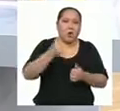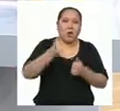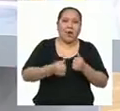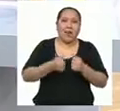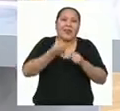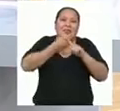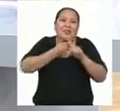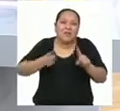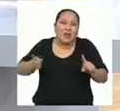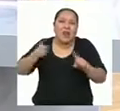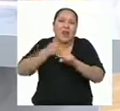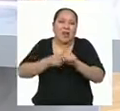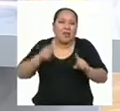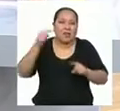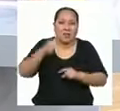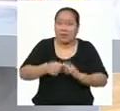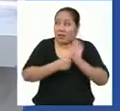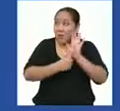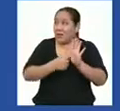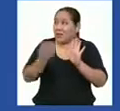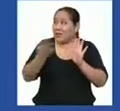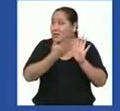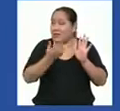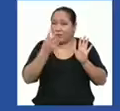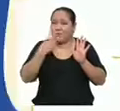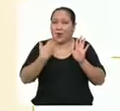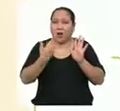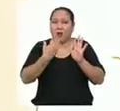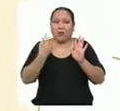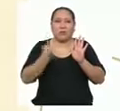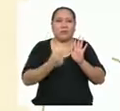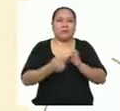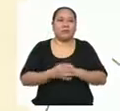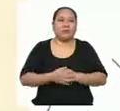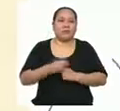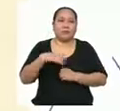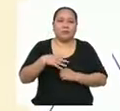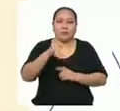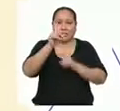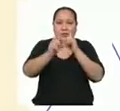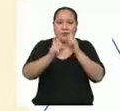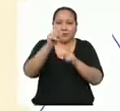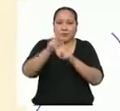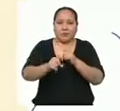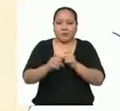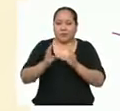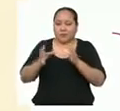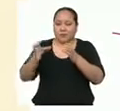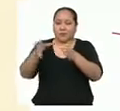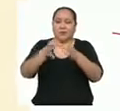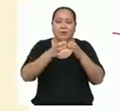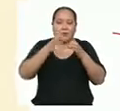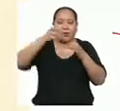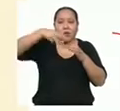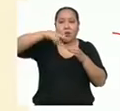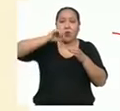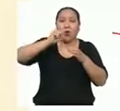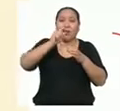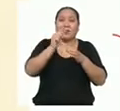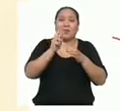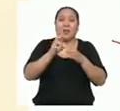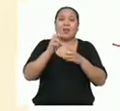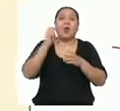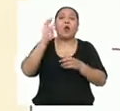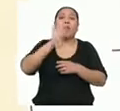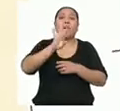a este valor. Le muestro en pantalla mejor. Después de aplicar una encuesta a una muestra de 48 danzantes